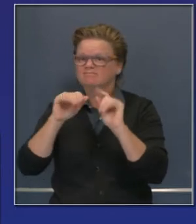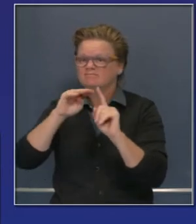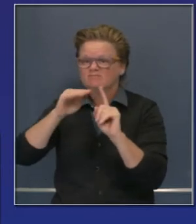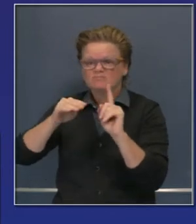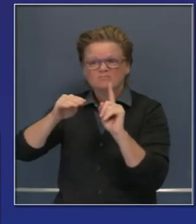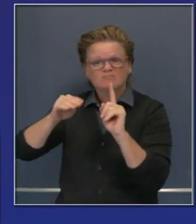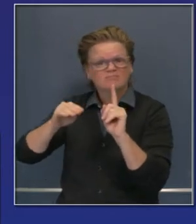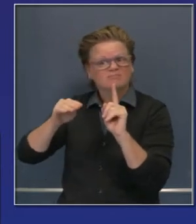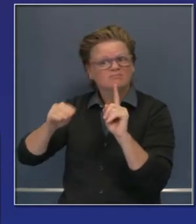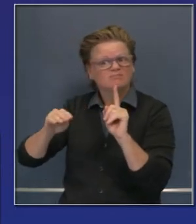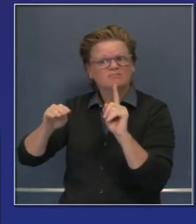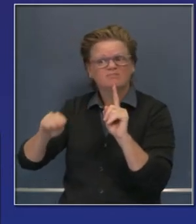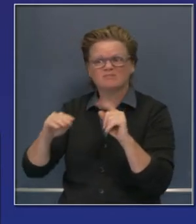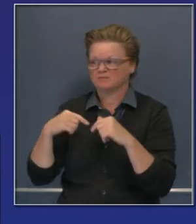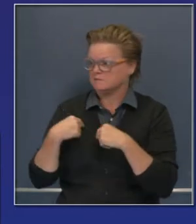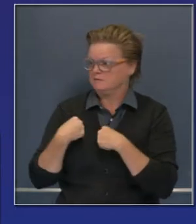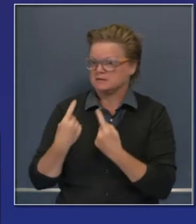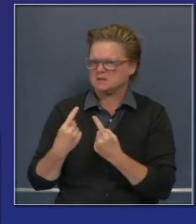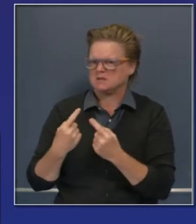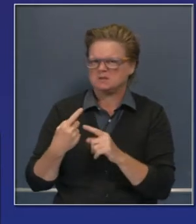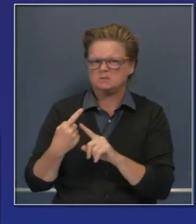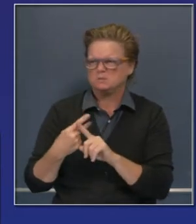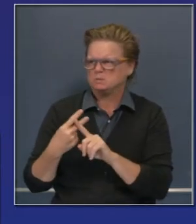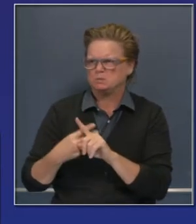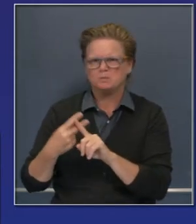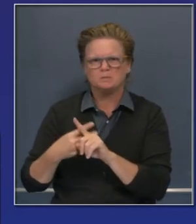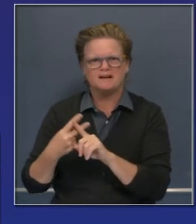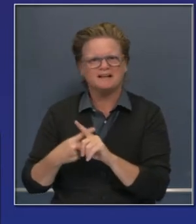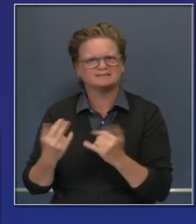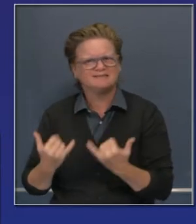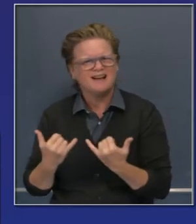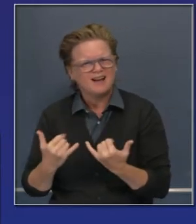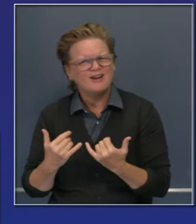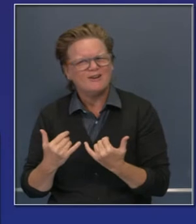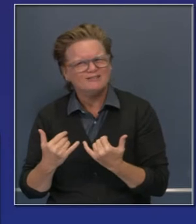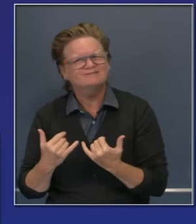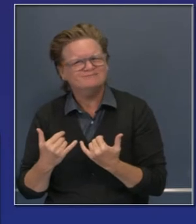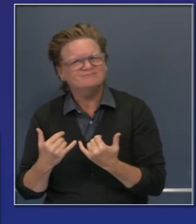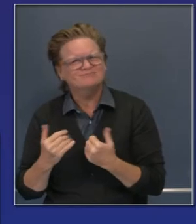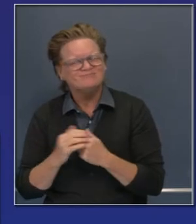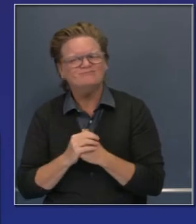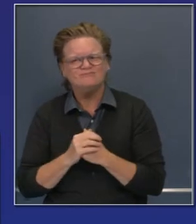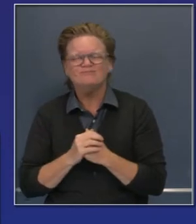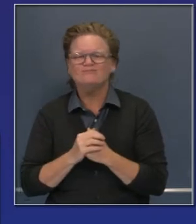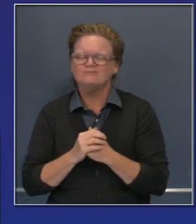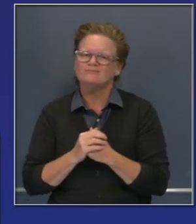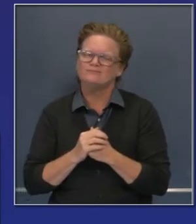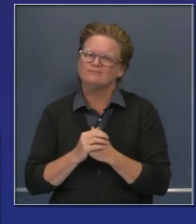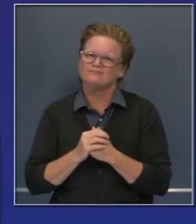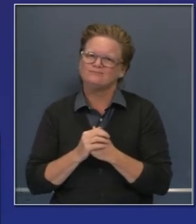forma muy consistente. No solo en las últimas dos semanas, sino también en las últimas tres, cuatro semanas.